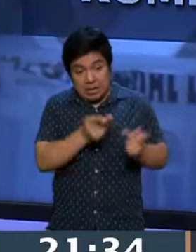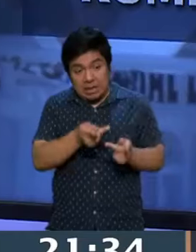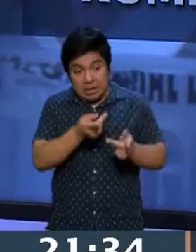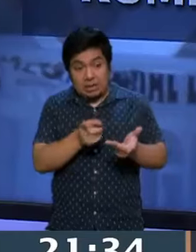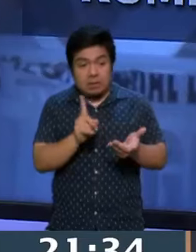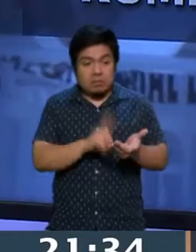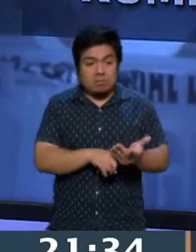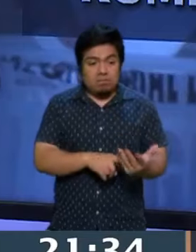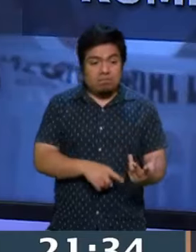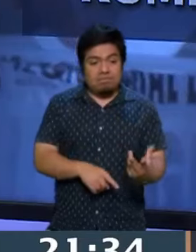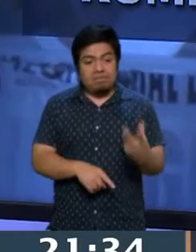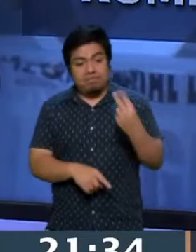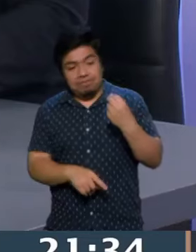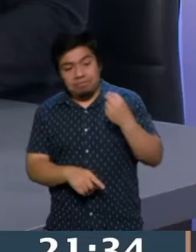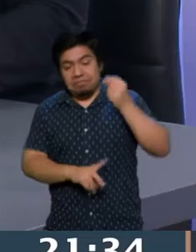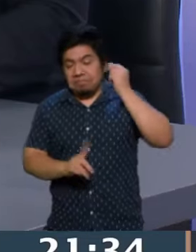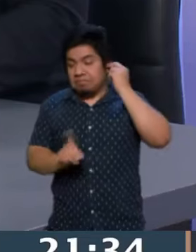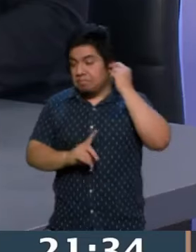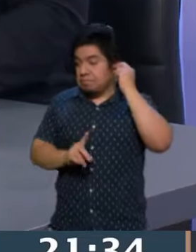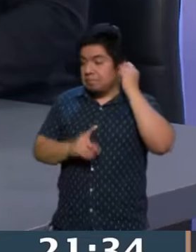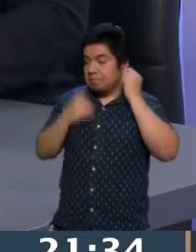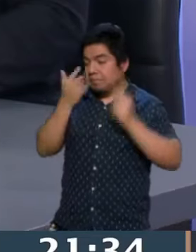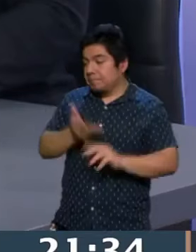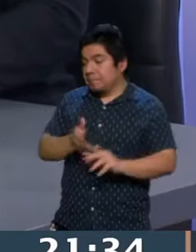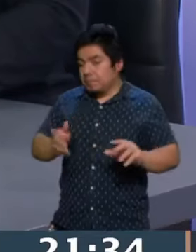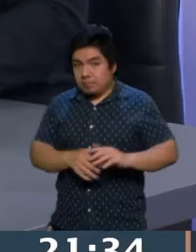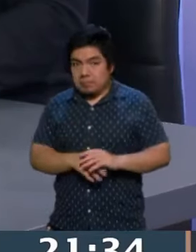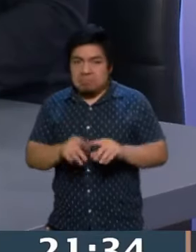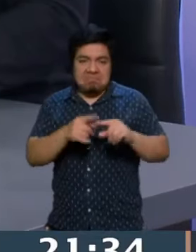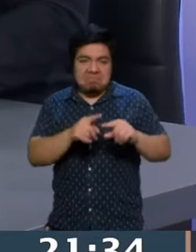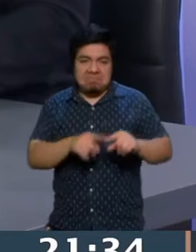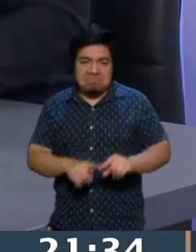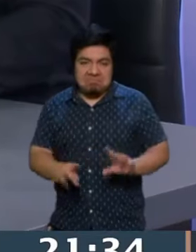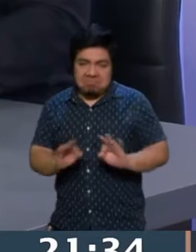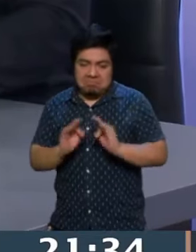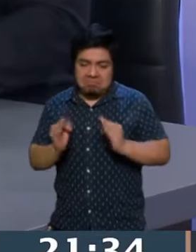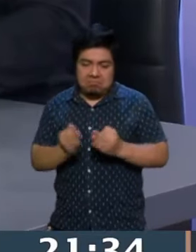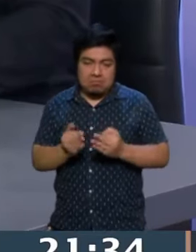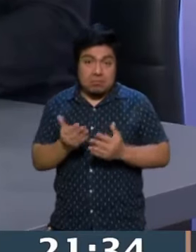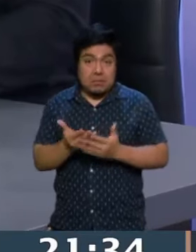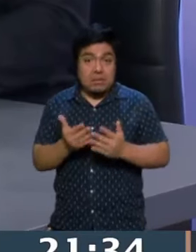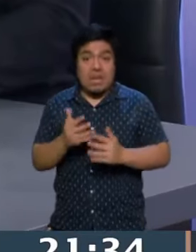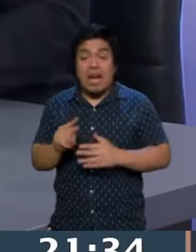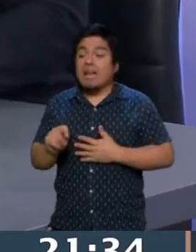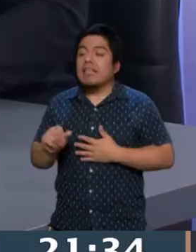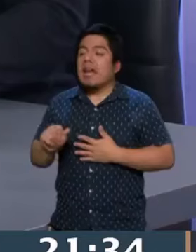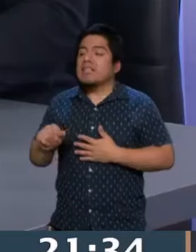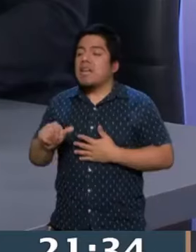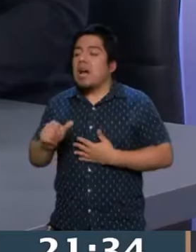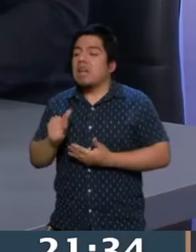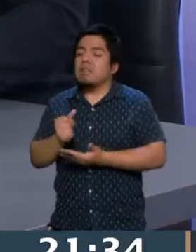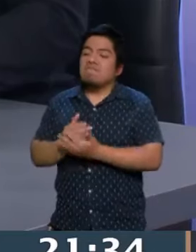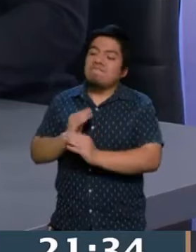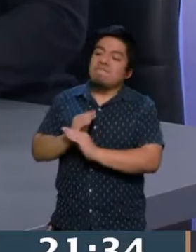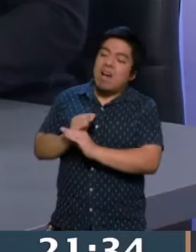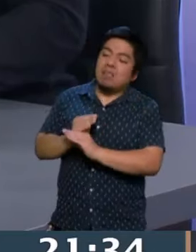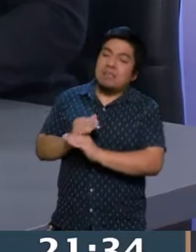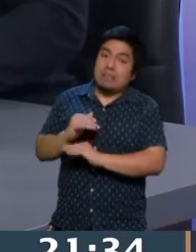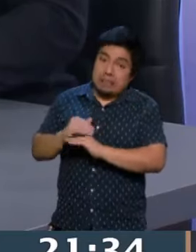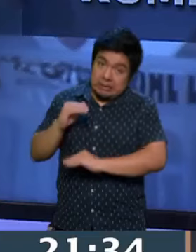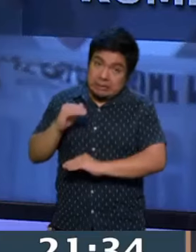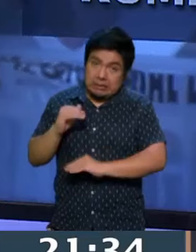se han negado a rechazar por diferentes motivos, ¿no? Entonces ahí es donde tenemos tasa de rechazo fuerte.